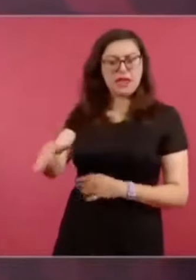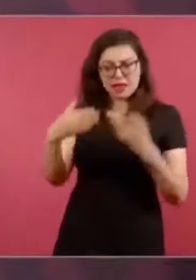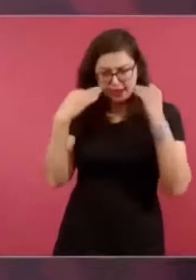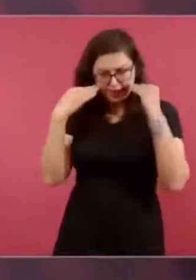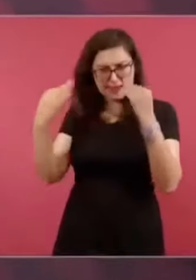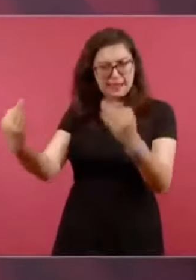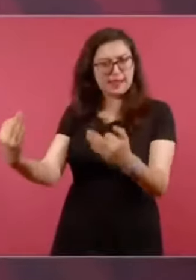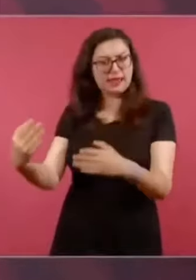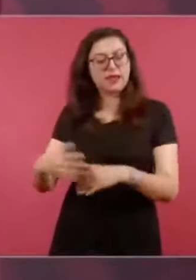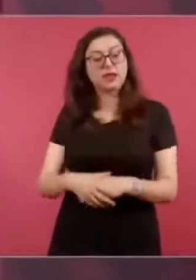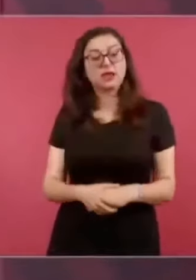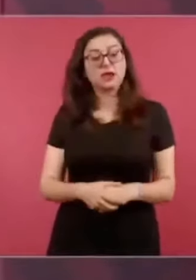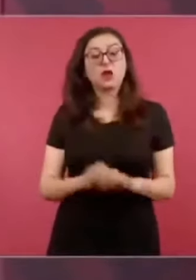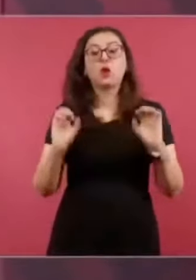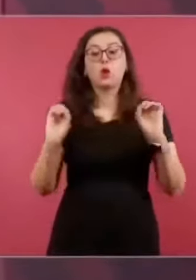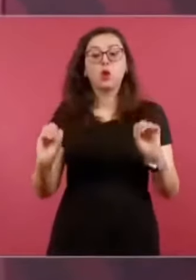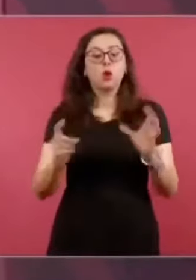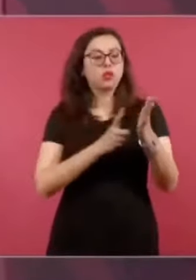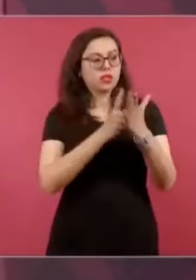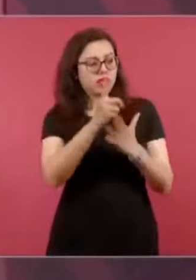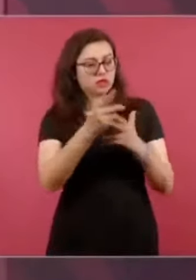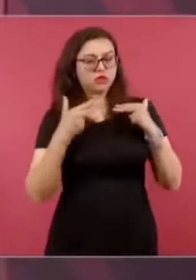derechos humanos.